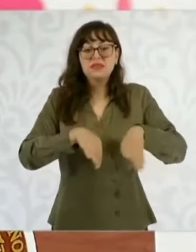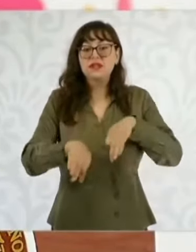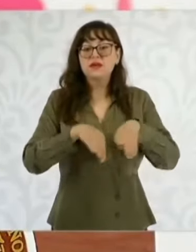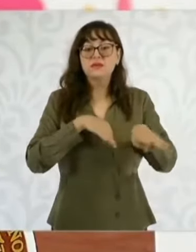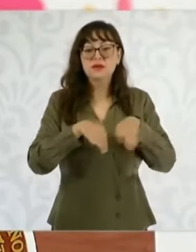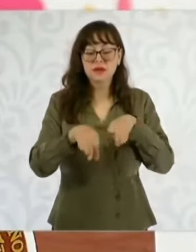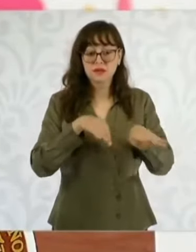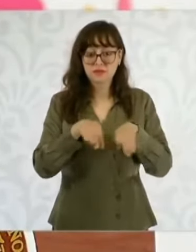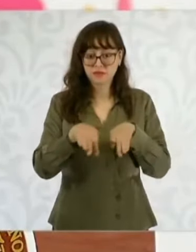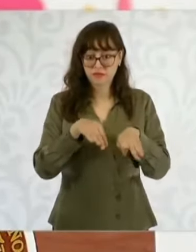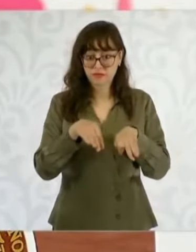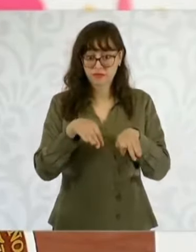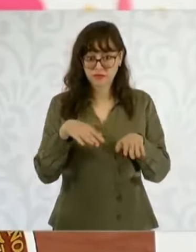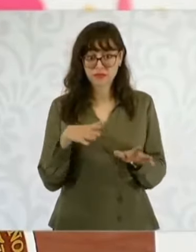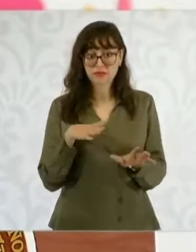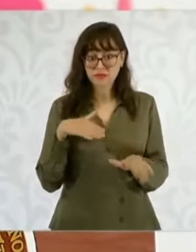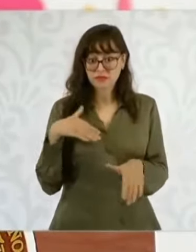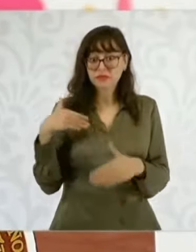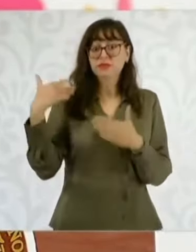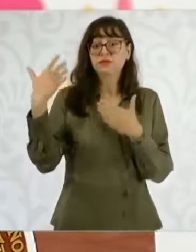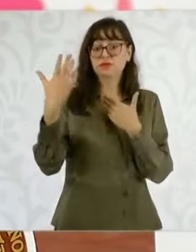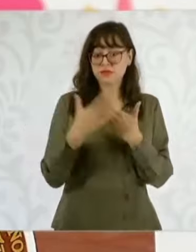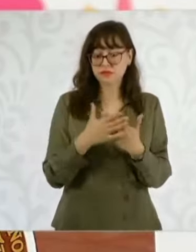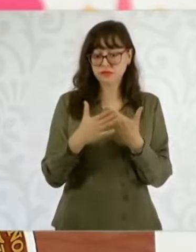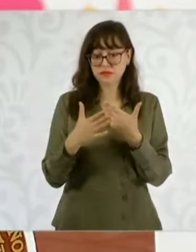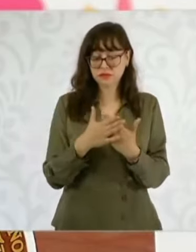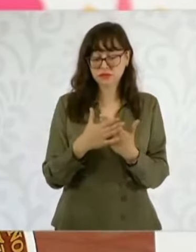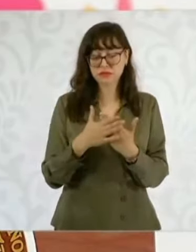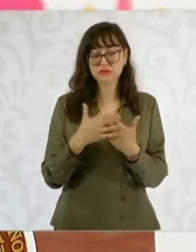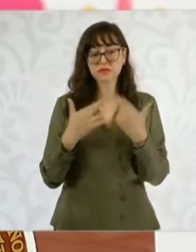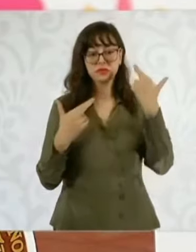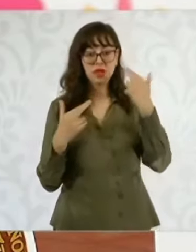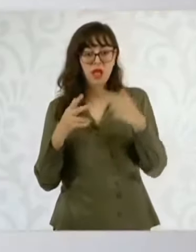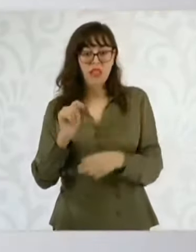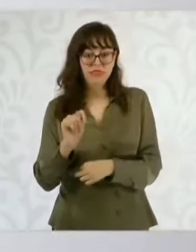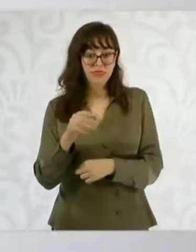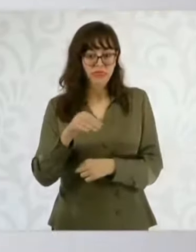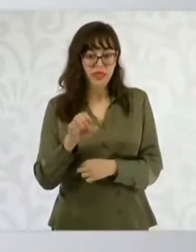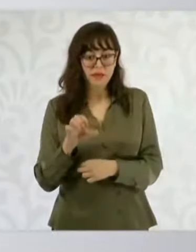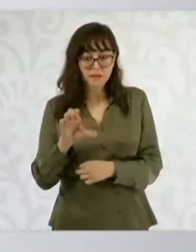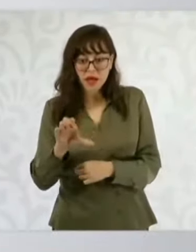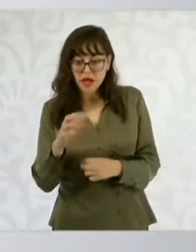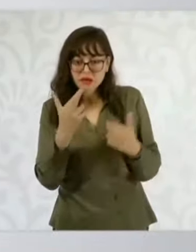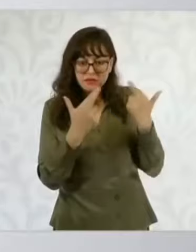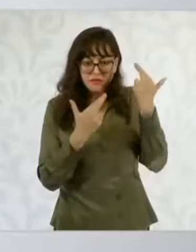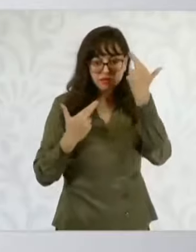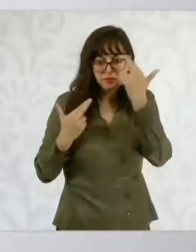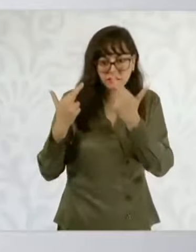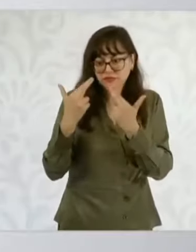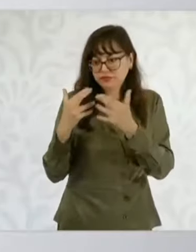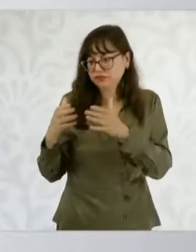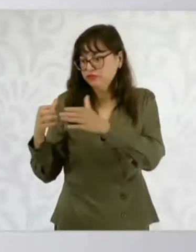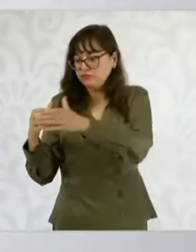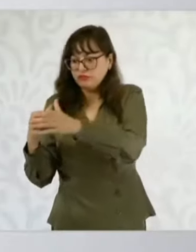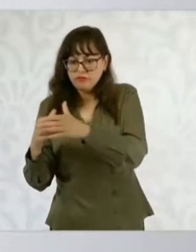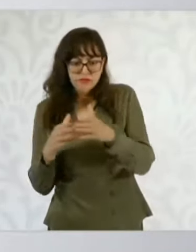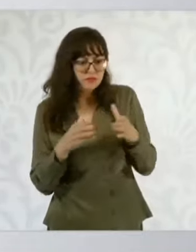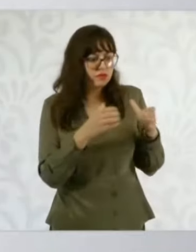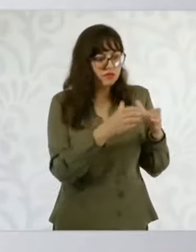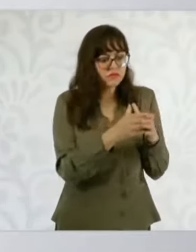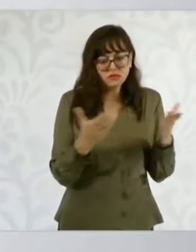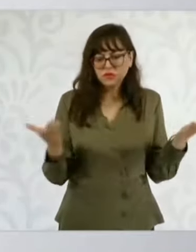de la revisión, porque no es renegociación, de la revisión del tratado también pues tenemos grupos de trabajo que han venido